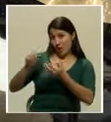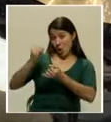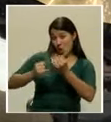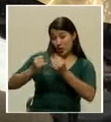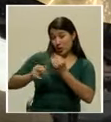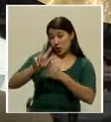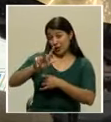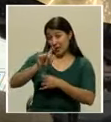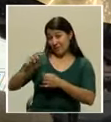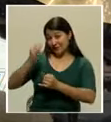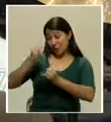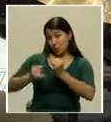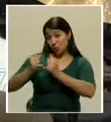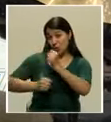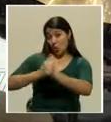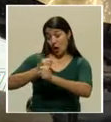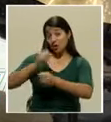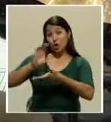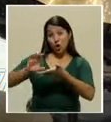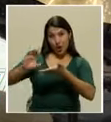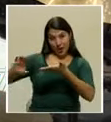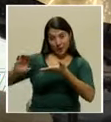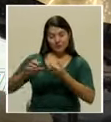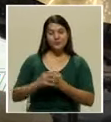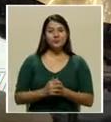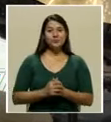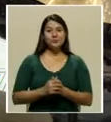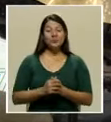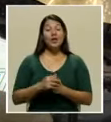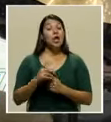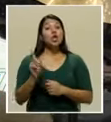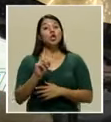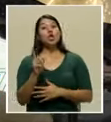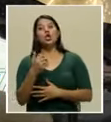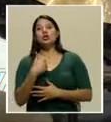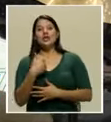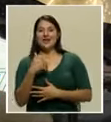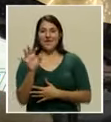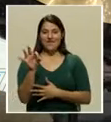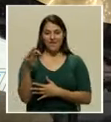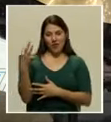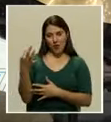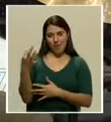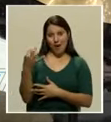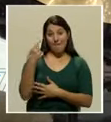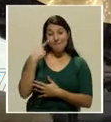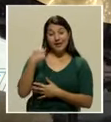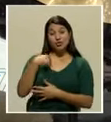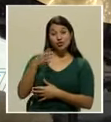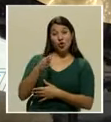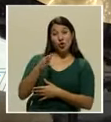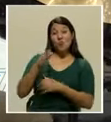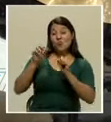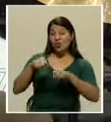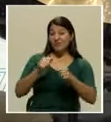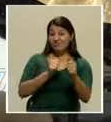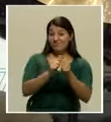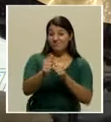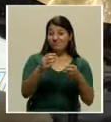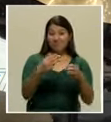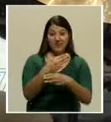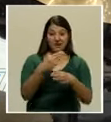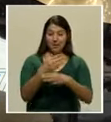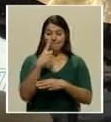trimestre del último año de colegio, pues no había manera de que yo fuera a aprobar el curso de matemáticas, era